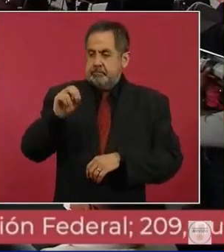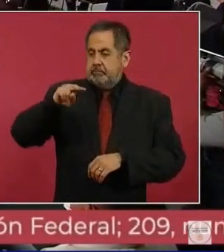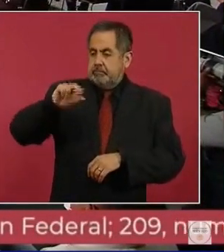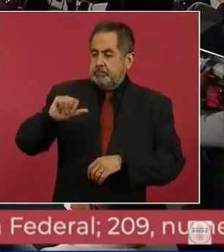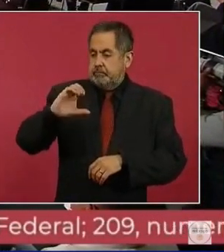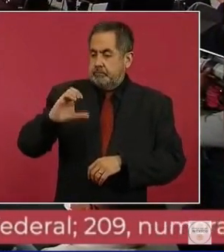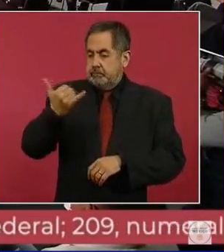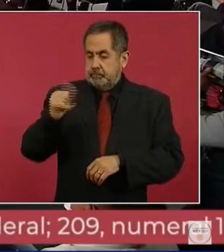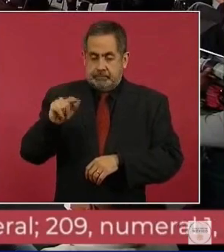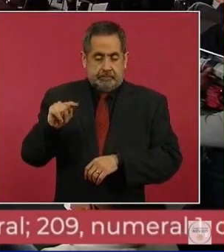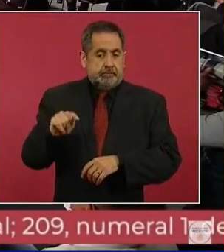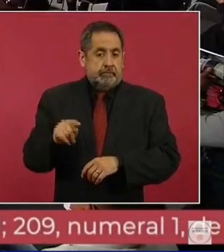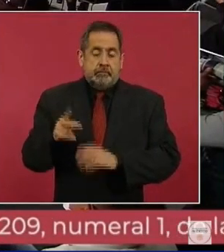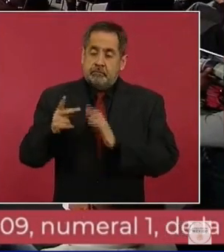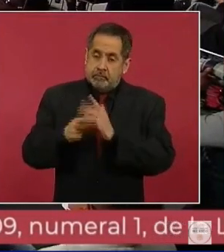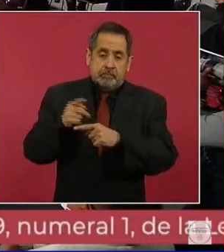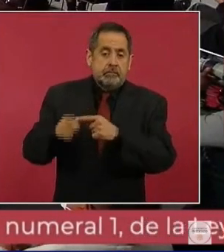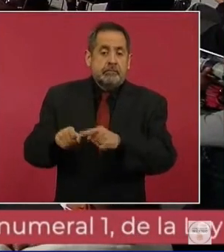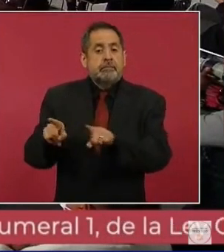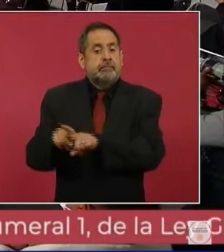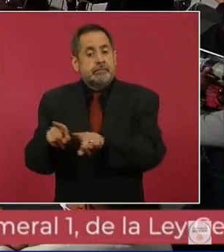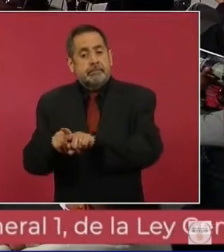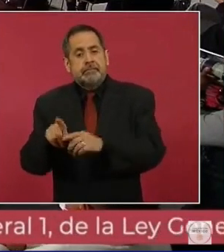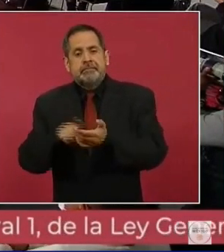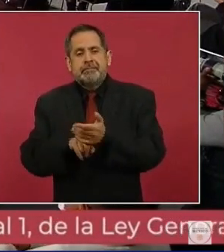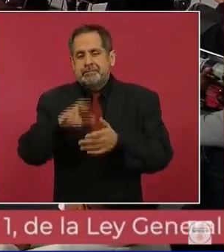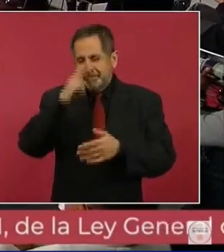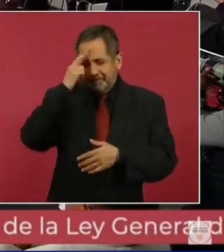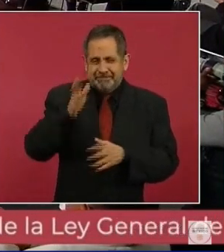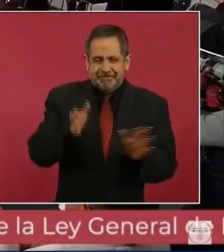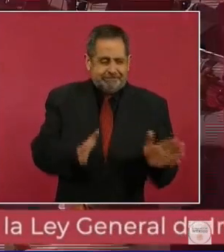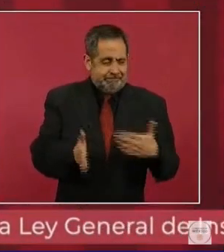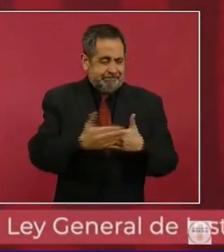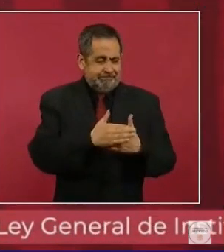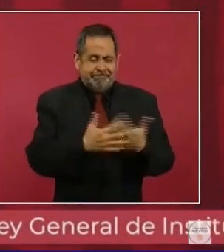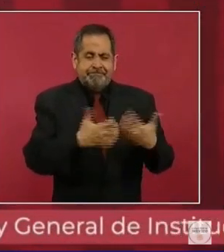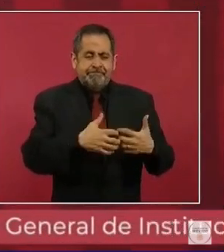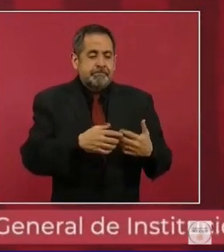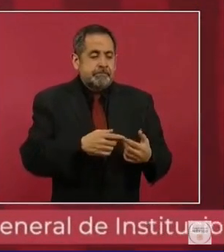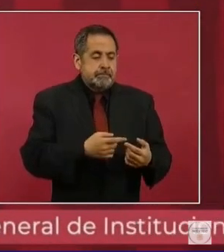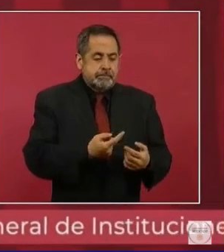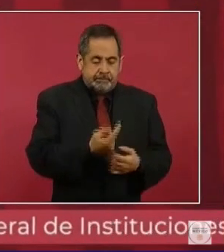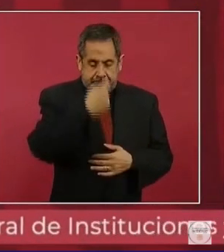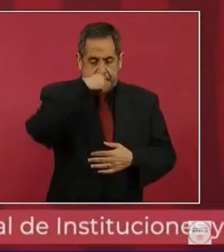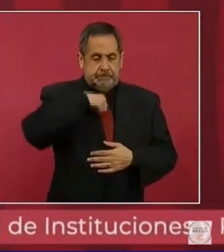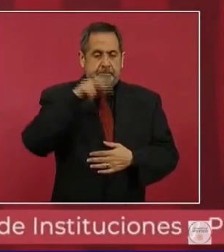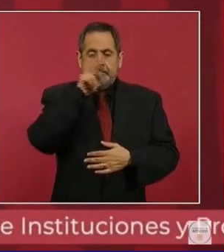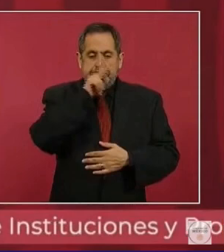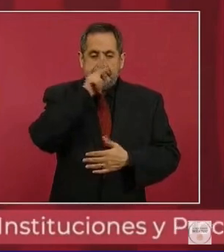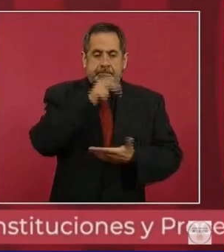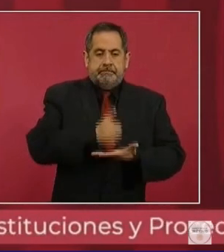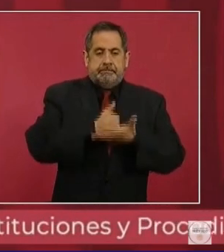una vez más, como lo hizo también en el caso de los ventiladores de fabricación mexicana,